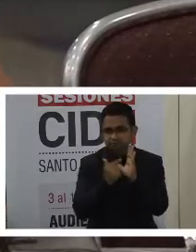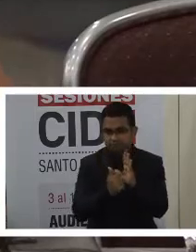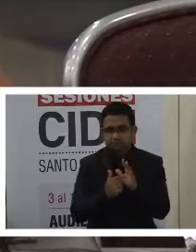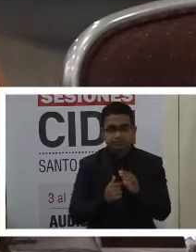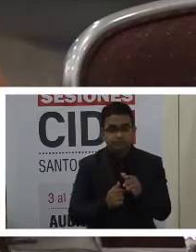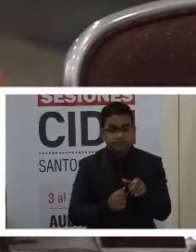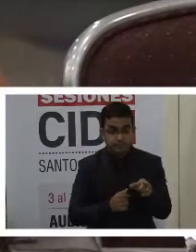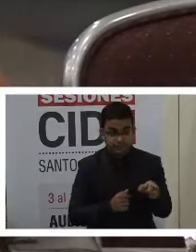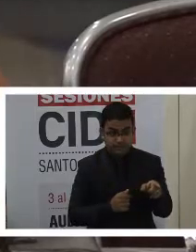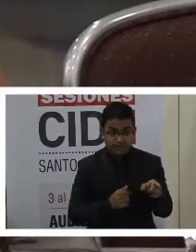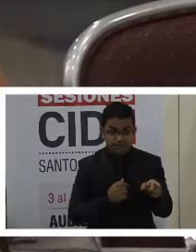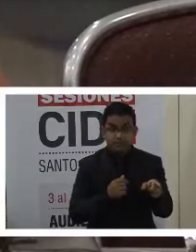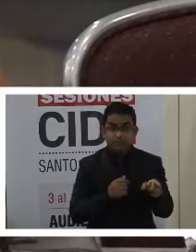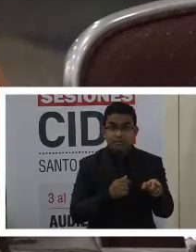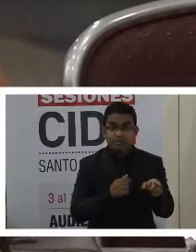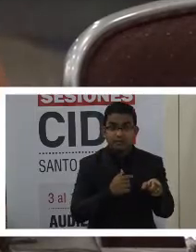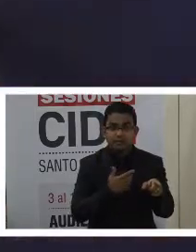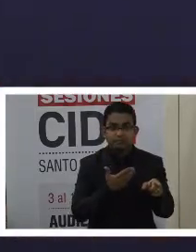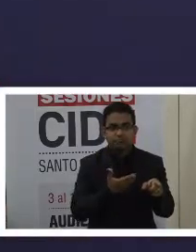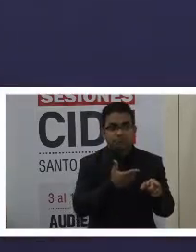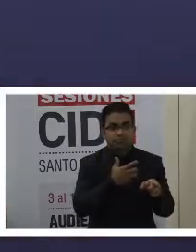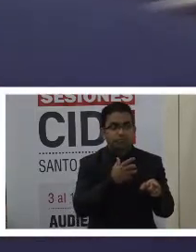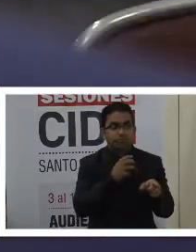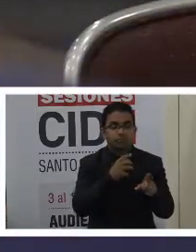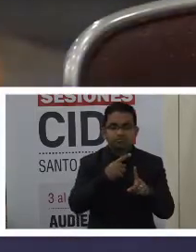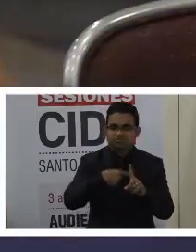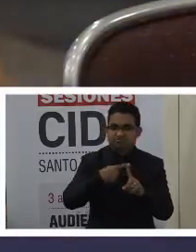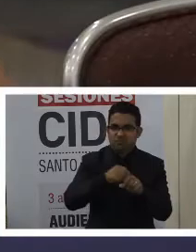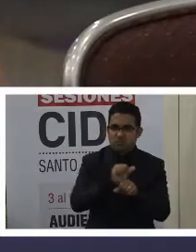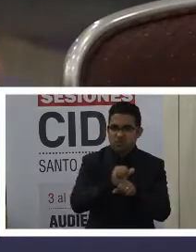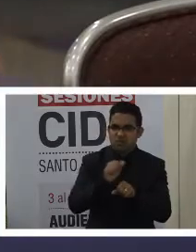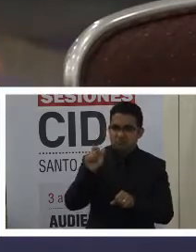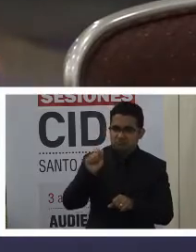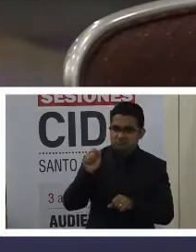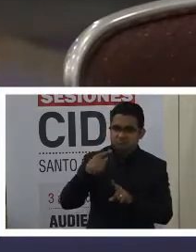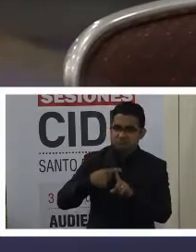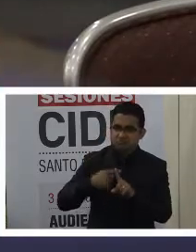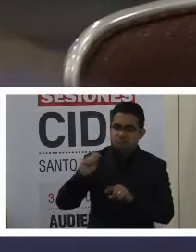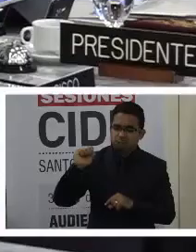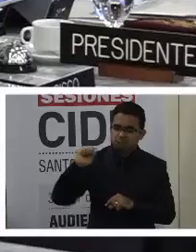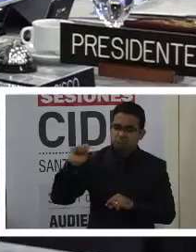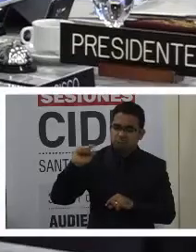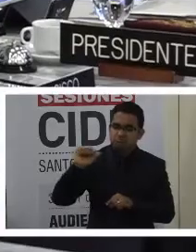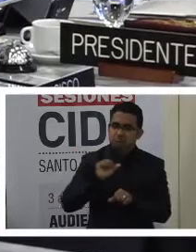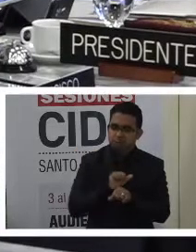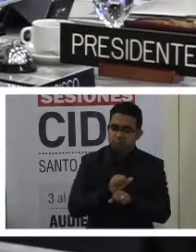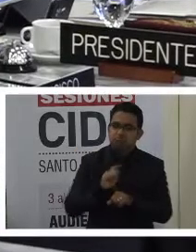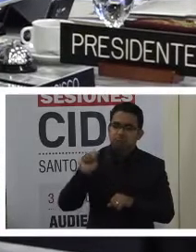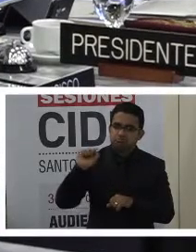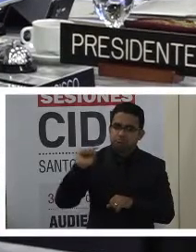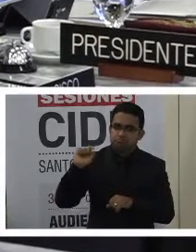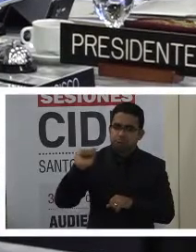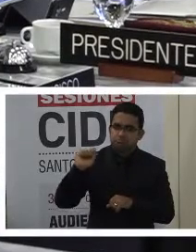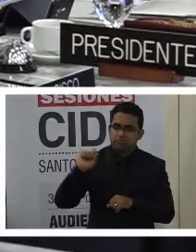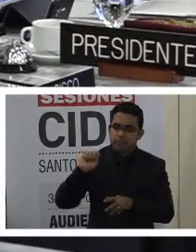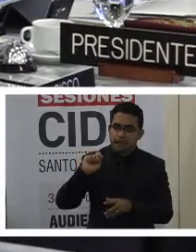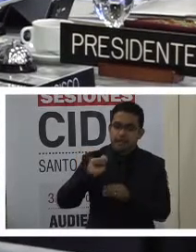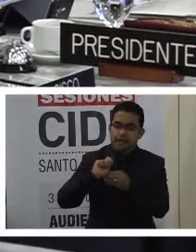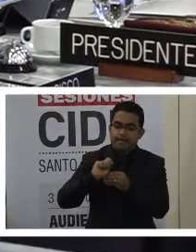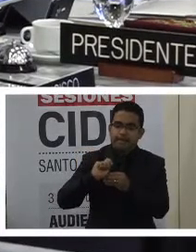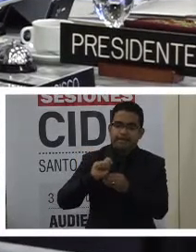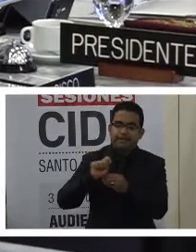una persona puede adquirir solo con su salario añadido al bono